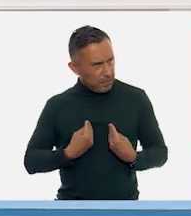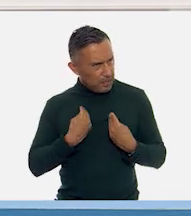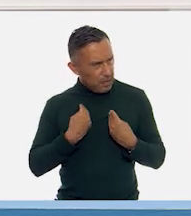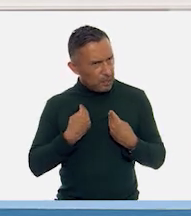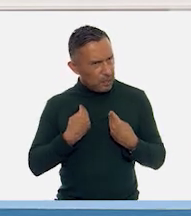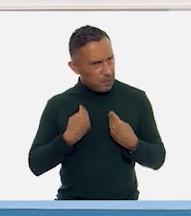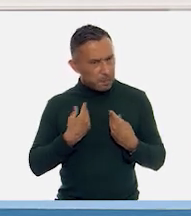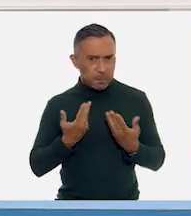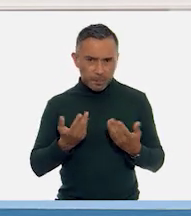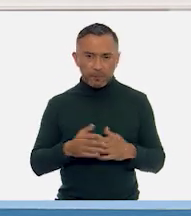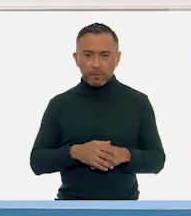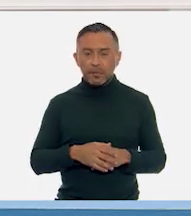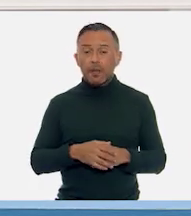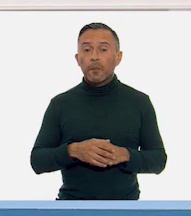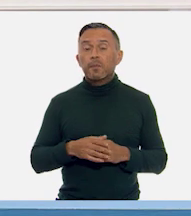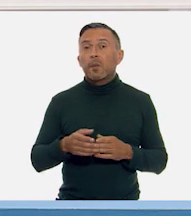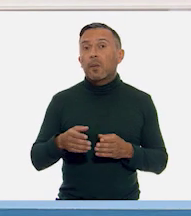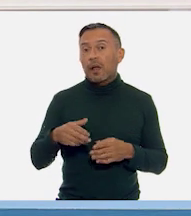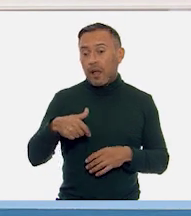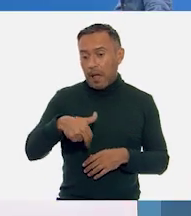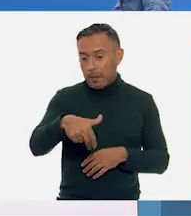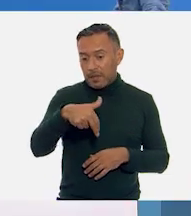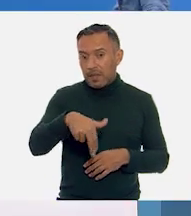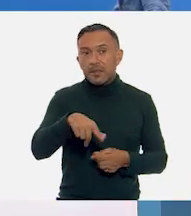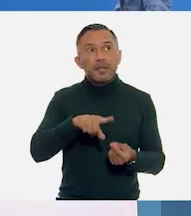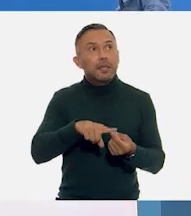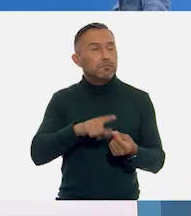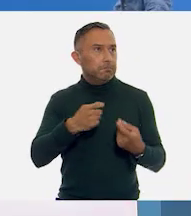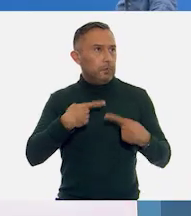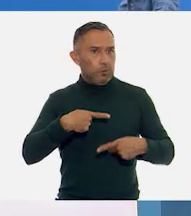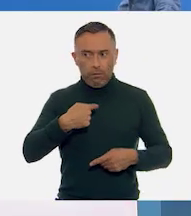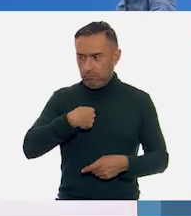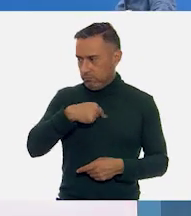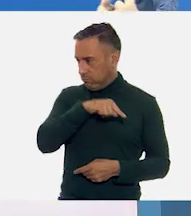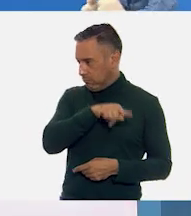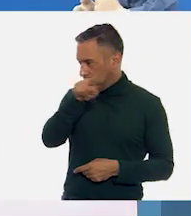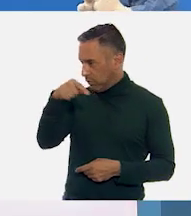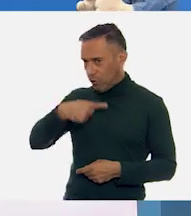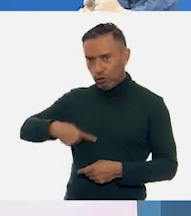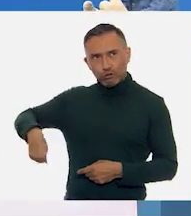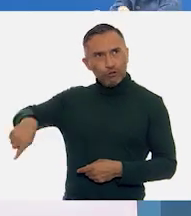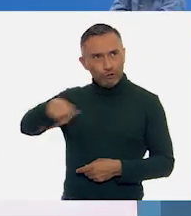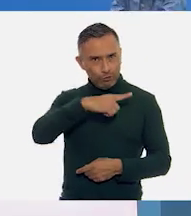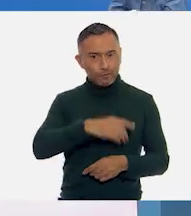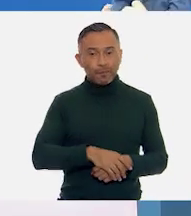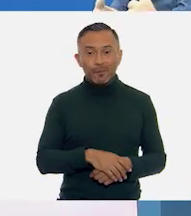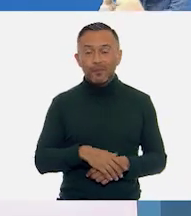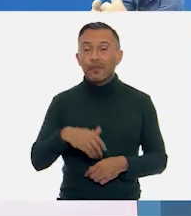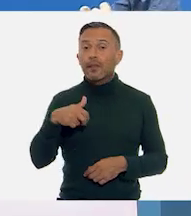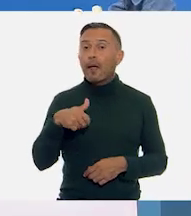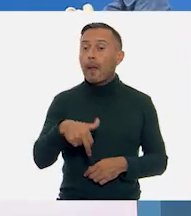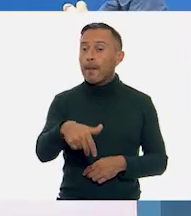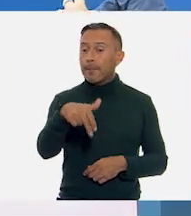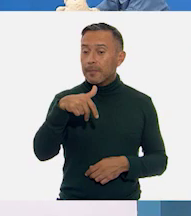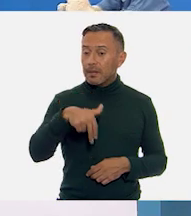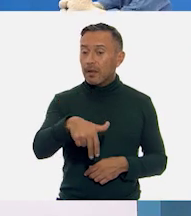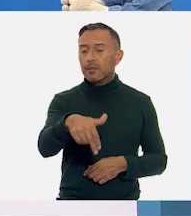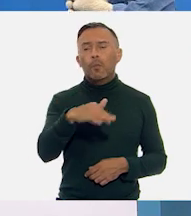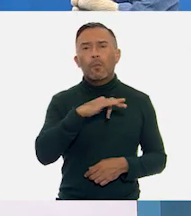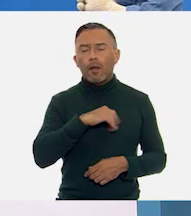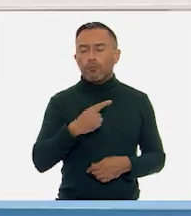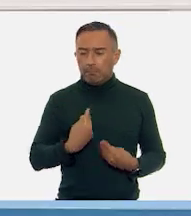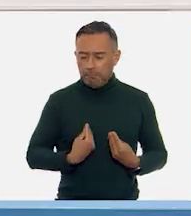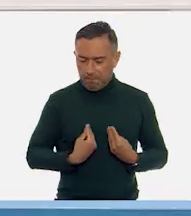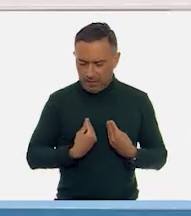Entonces, los caminantes, pues, seríamos nosotros. Ajá. Sí, los caminantes somos quienes estamos viviendo